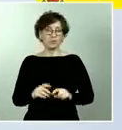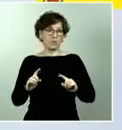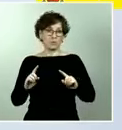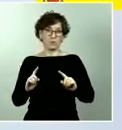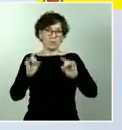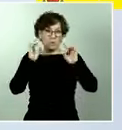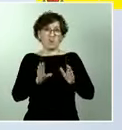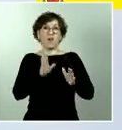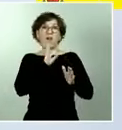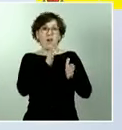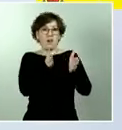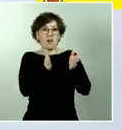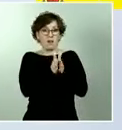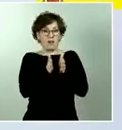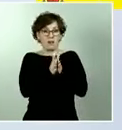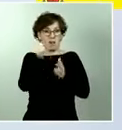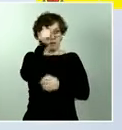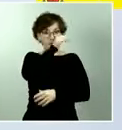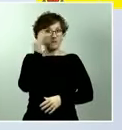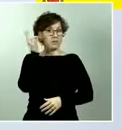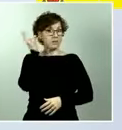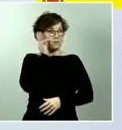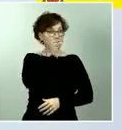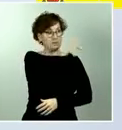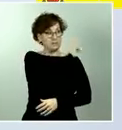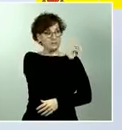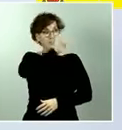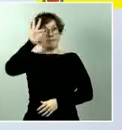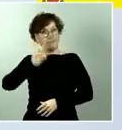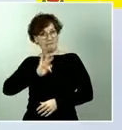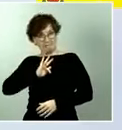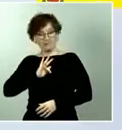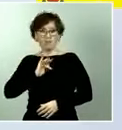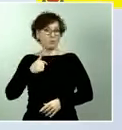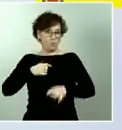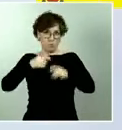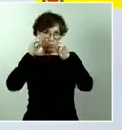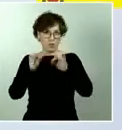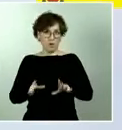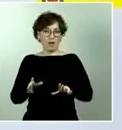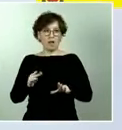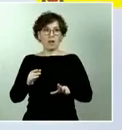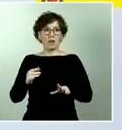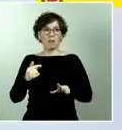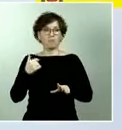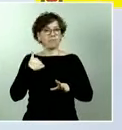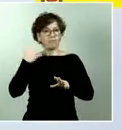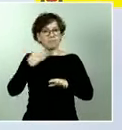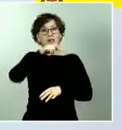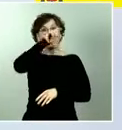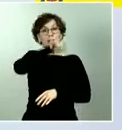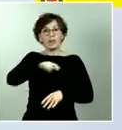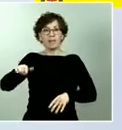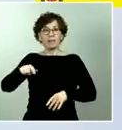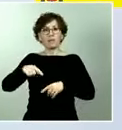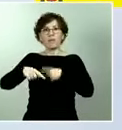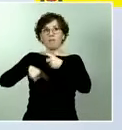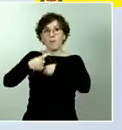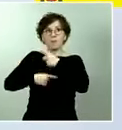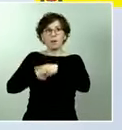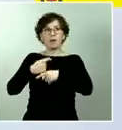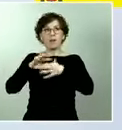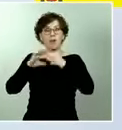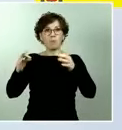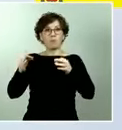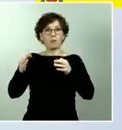compañera ministra, quiero mostrar todo el apoyo a quienes han perdido sus seres queridos en esta pandemia y a todos